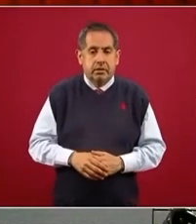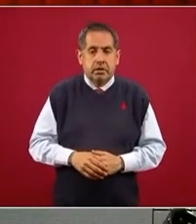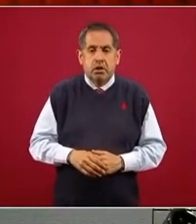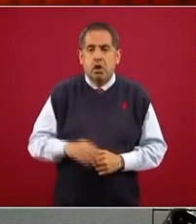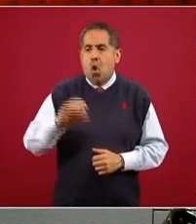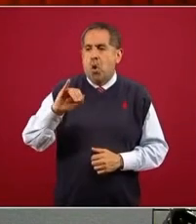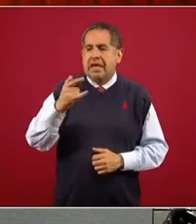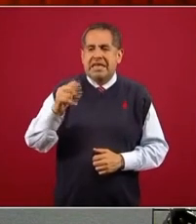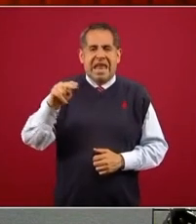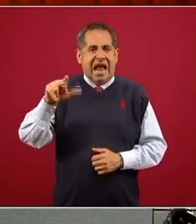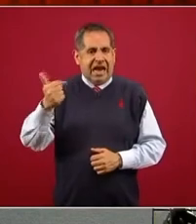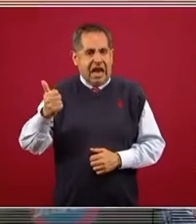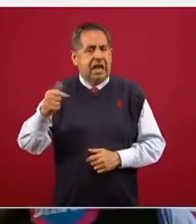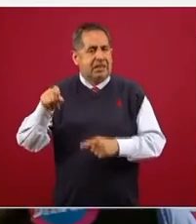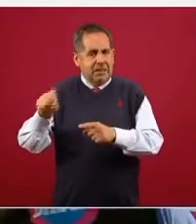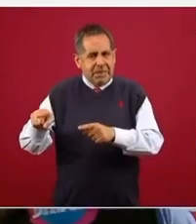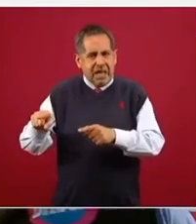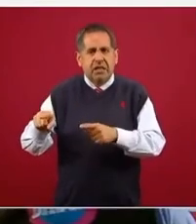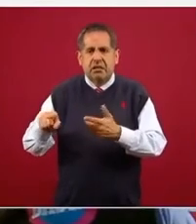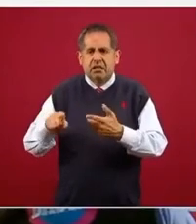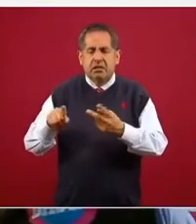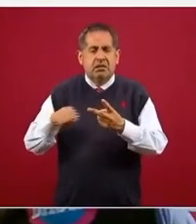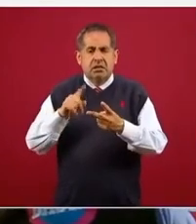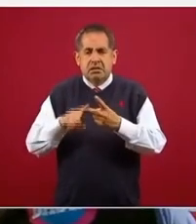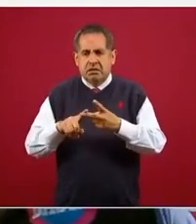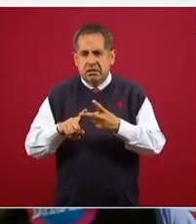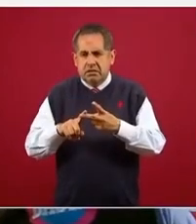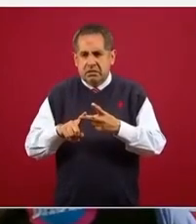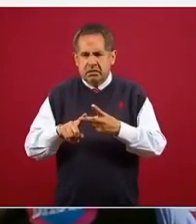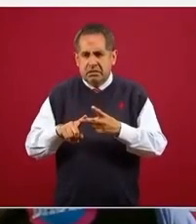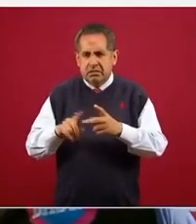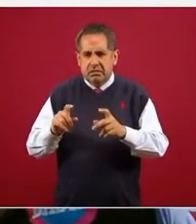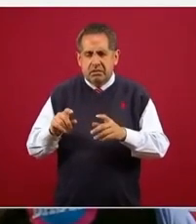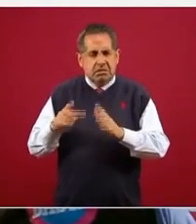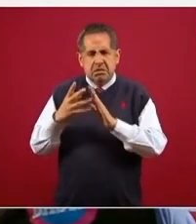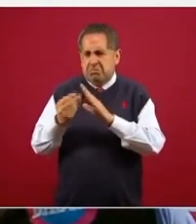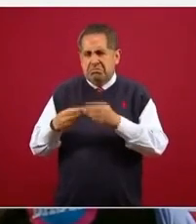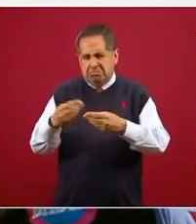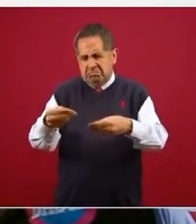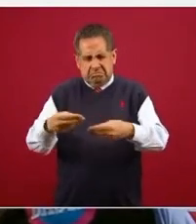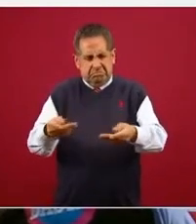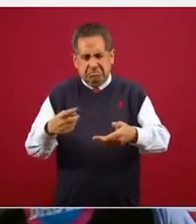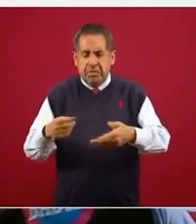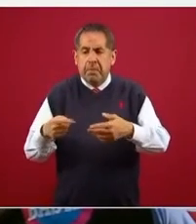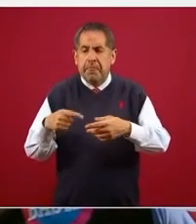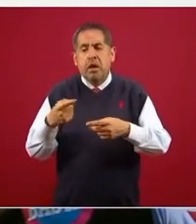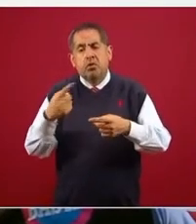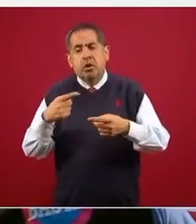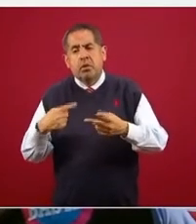Ojinaga está similar, se las vamos a pasar, se las prestamos. La que sigue, por favor.